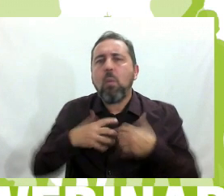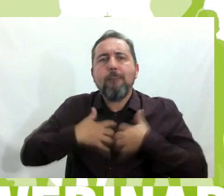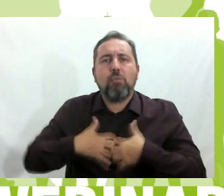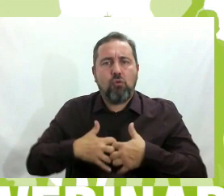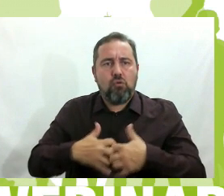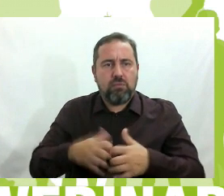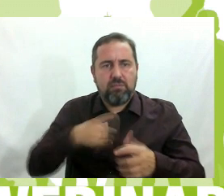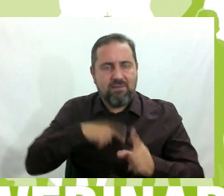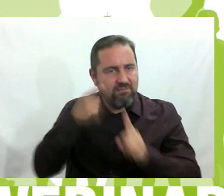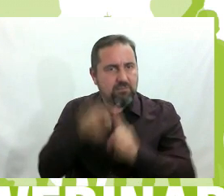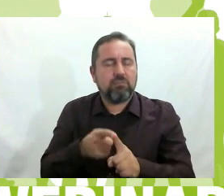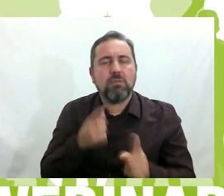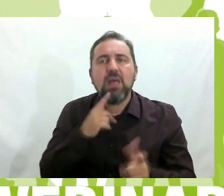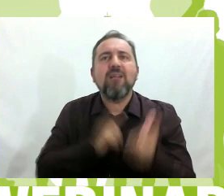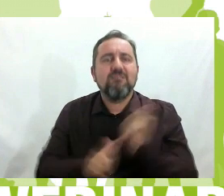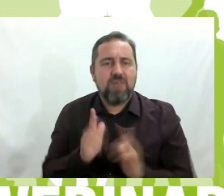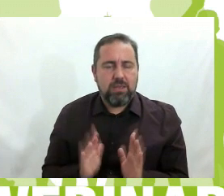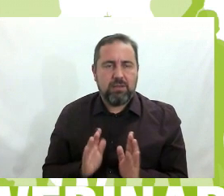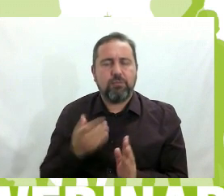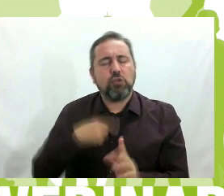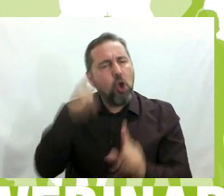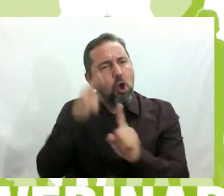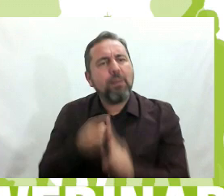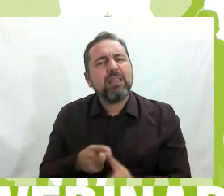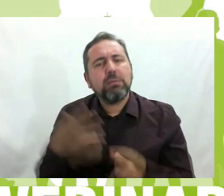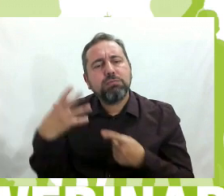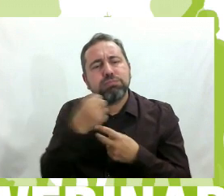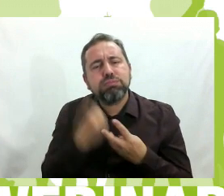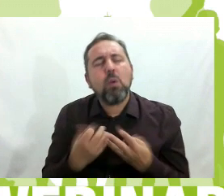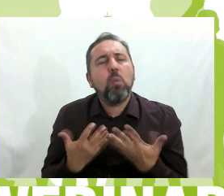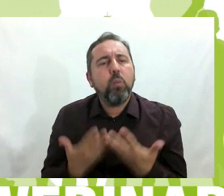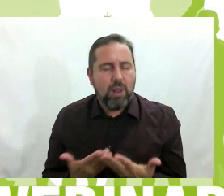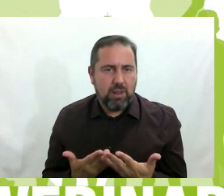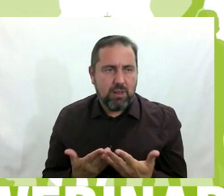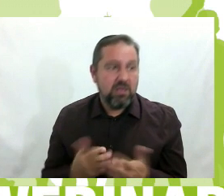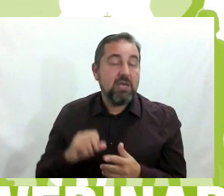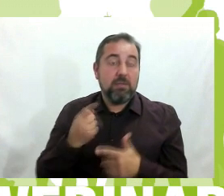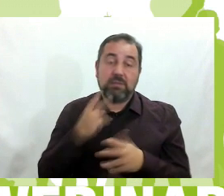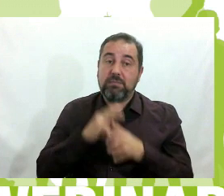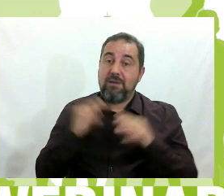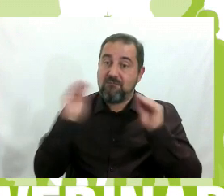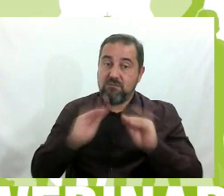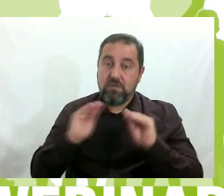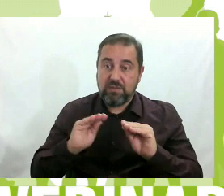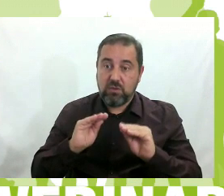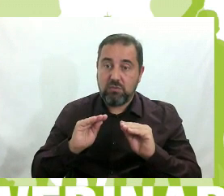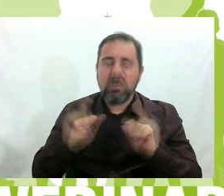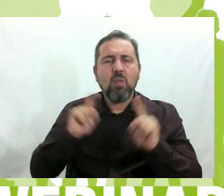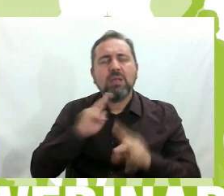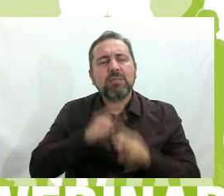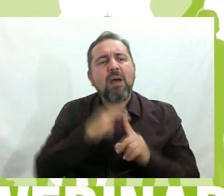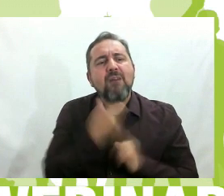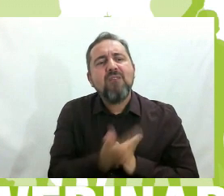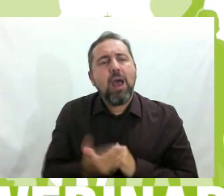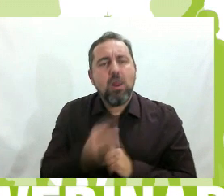¿Y qué objetivos perseguimos? Bueno, el primero y fundamental es formar y educar en valores, en el